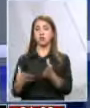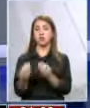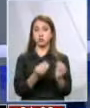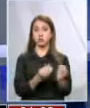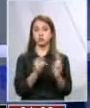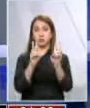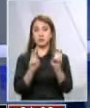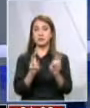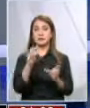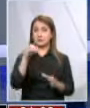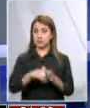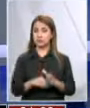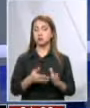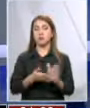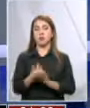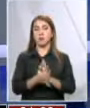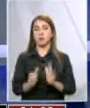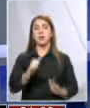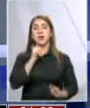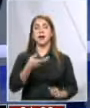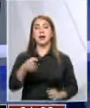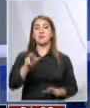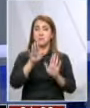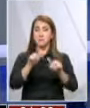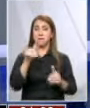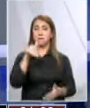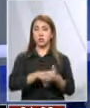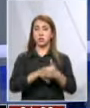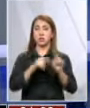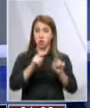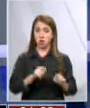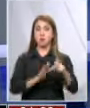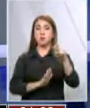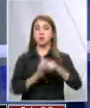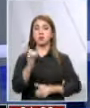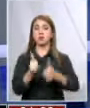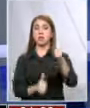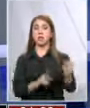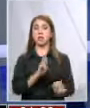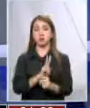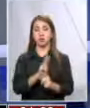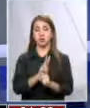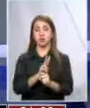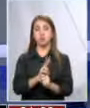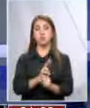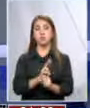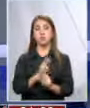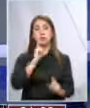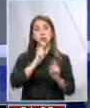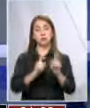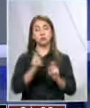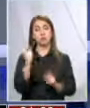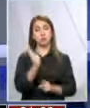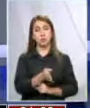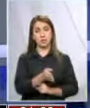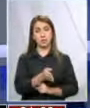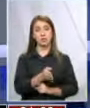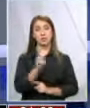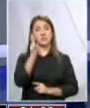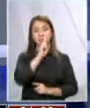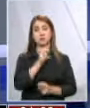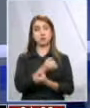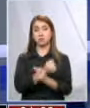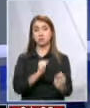juego, porque si mañana se repite la misma votación de hoy, el proyecto de carrera docente corre riesgo de quedar suspendido y sin